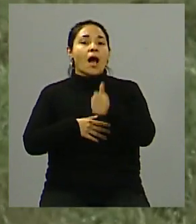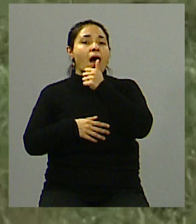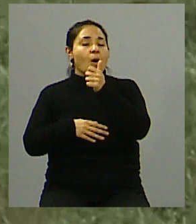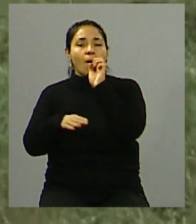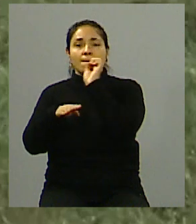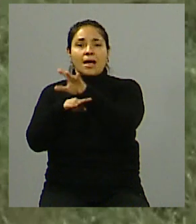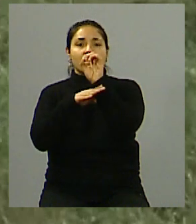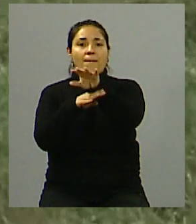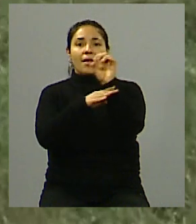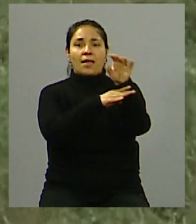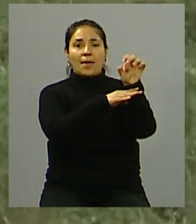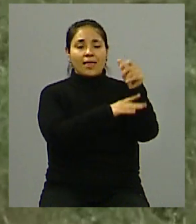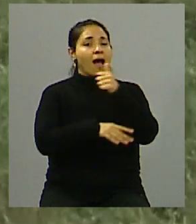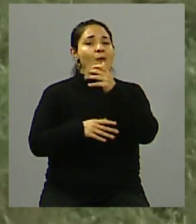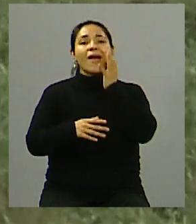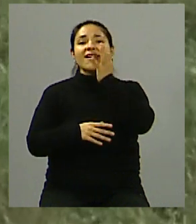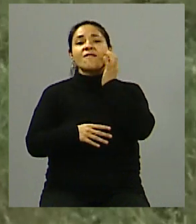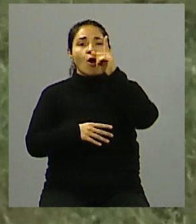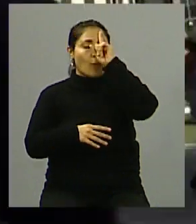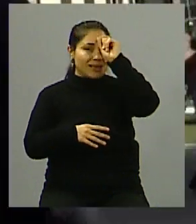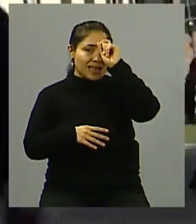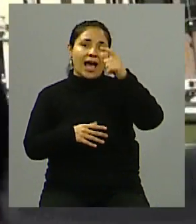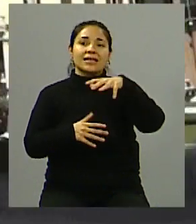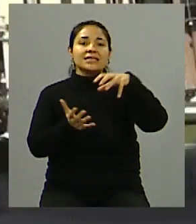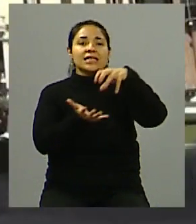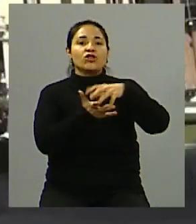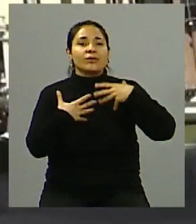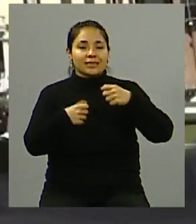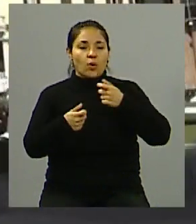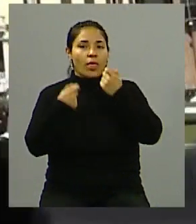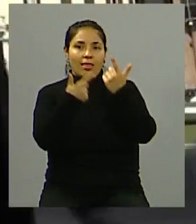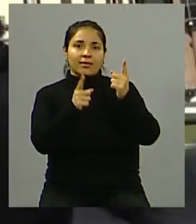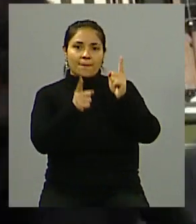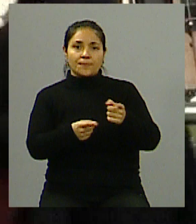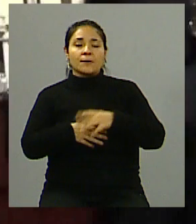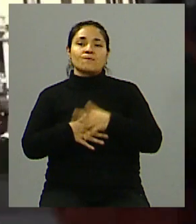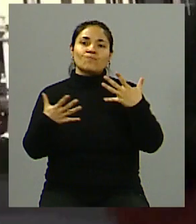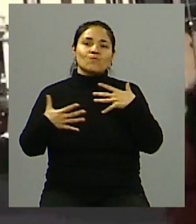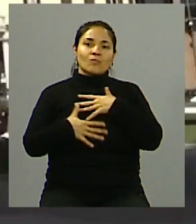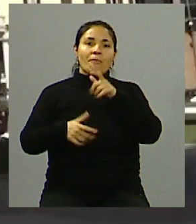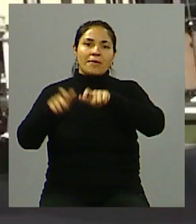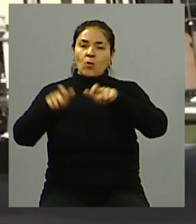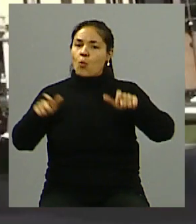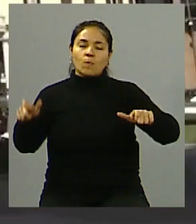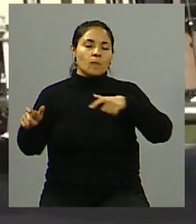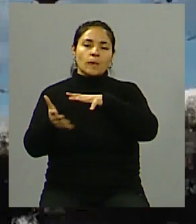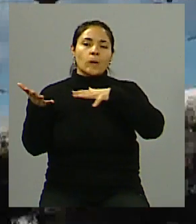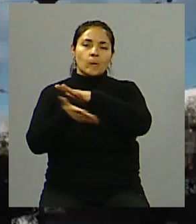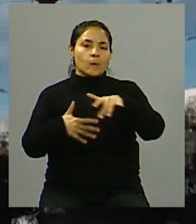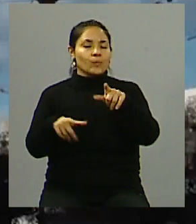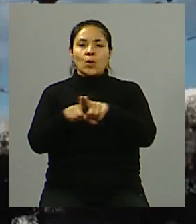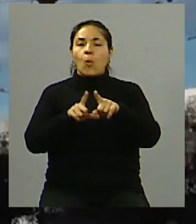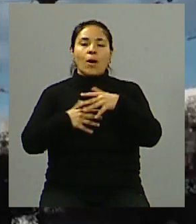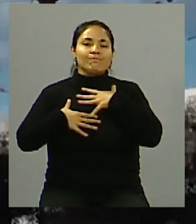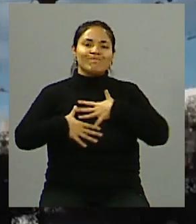potable a los hospitales y los centros de salud. Pero, bueno, el descontento va creciendo. Y, a ver, creo que este tema, más allá de la